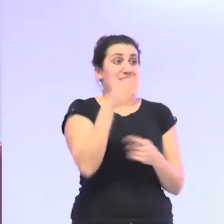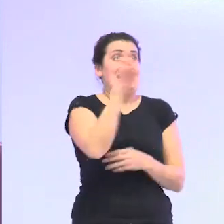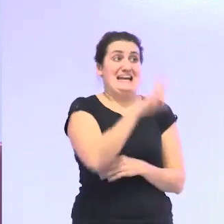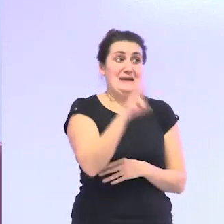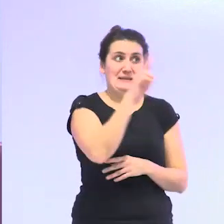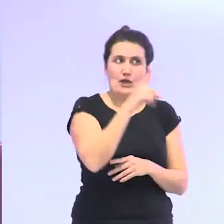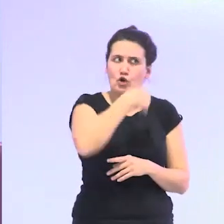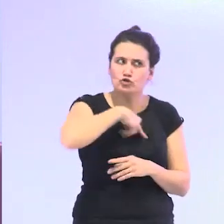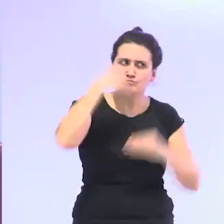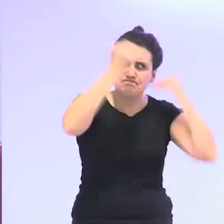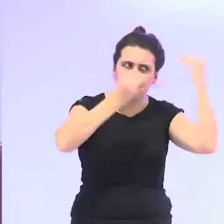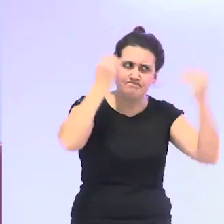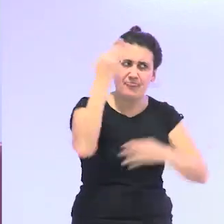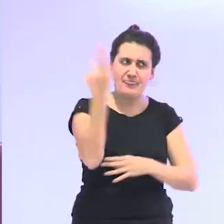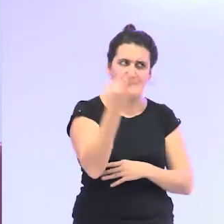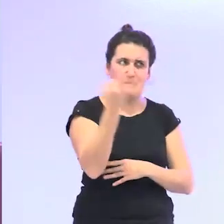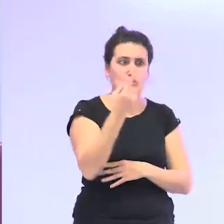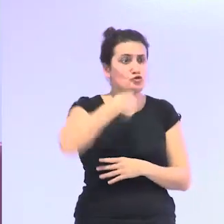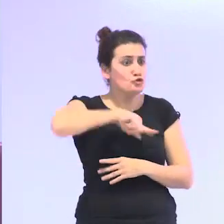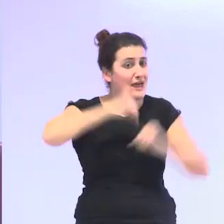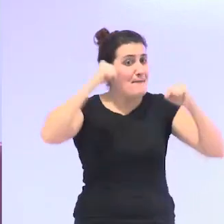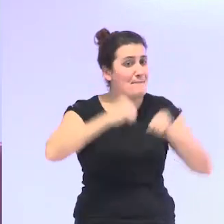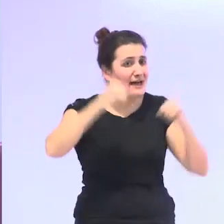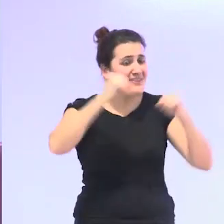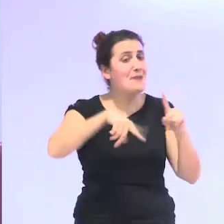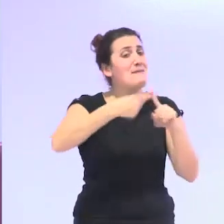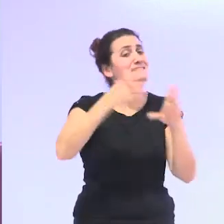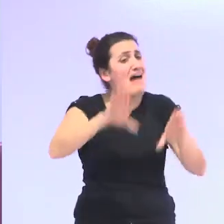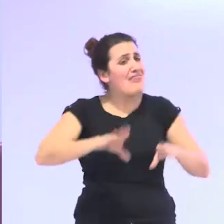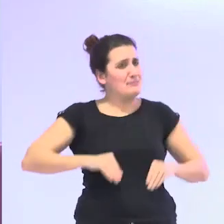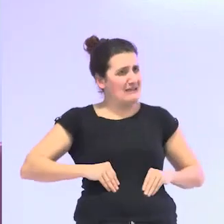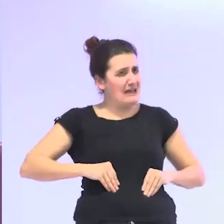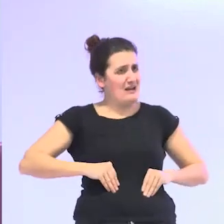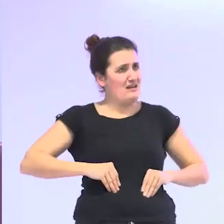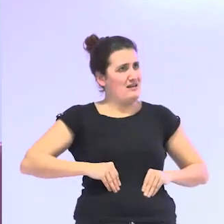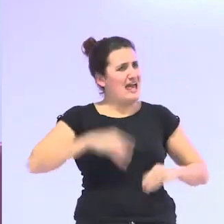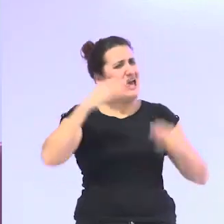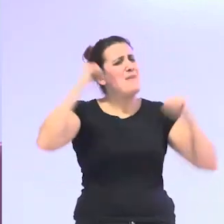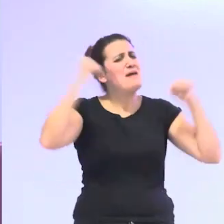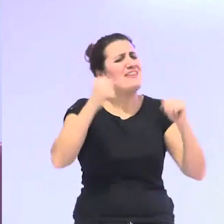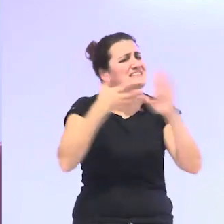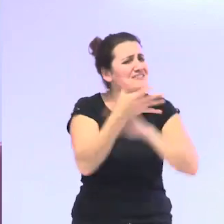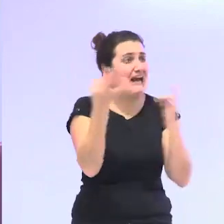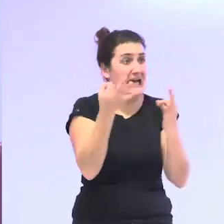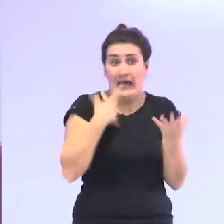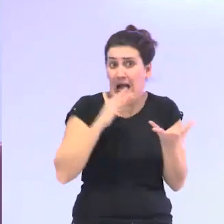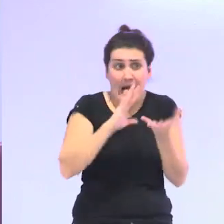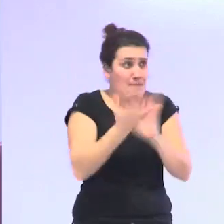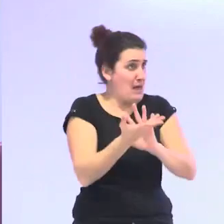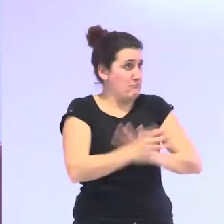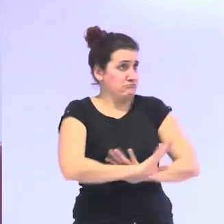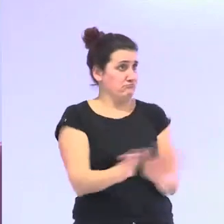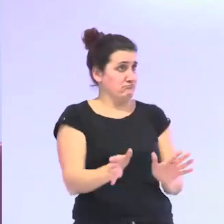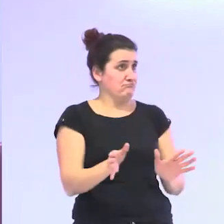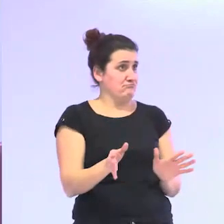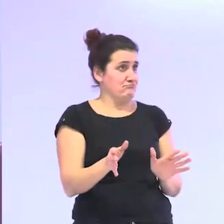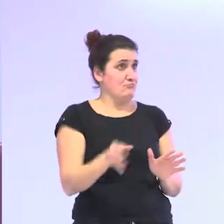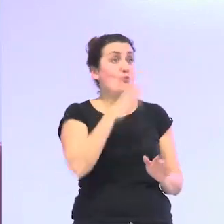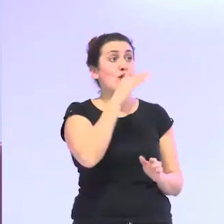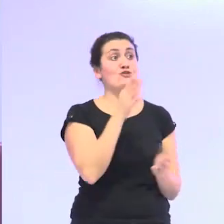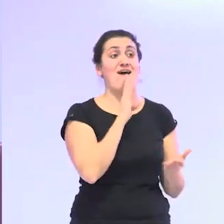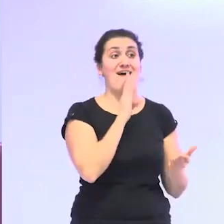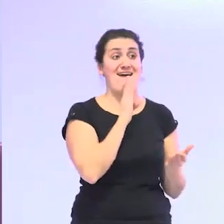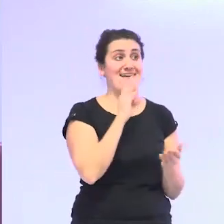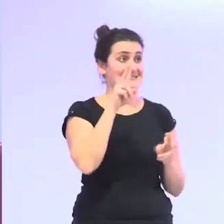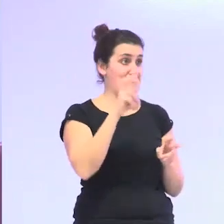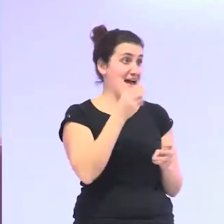cuestionar porque tenemos que envejecer y aceptar lo que significa envejecer que es cambiar y por eso os contaba la anécdota